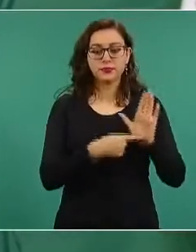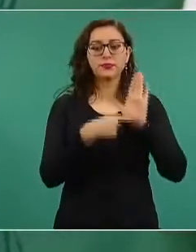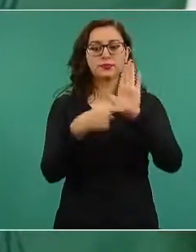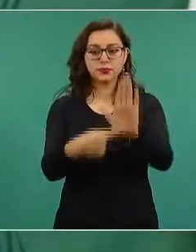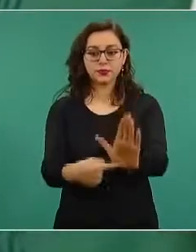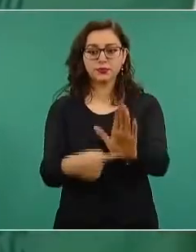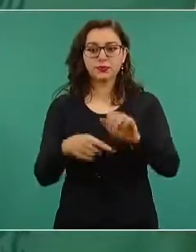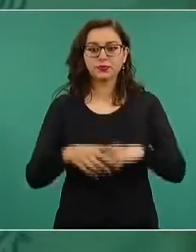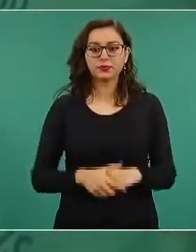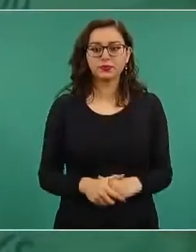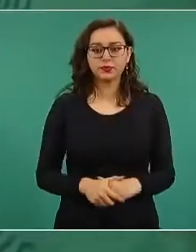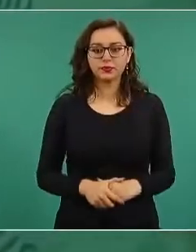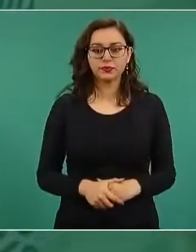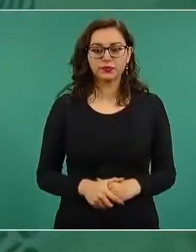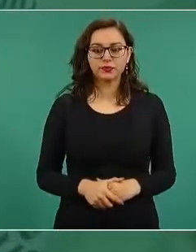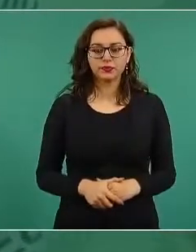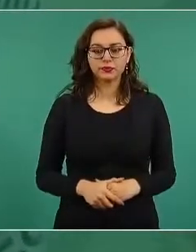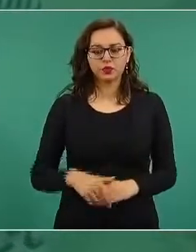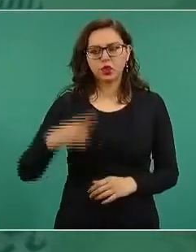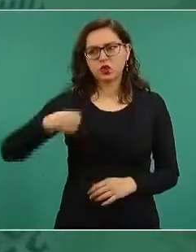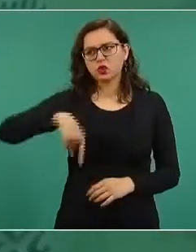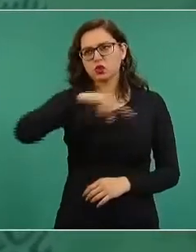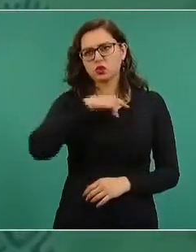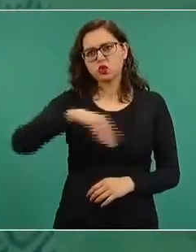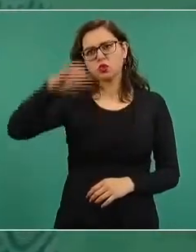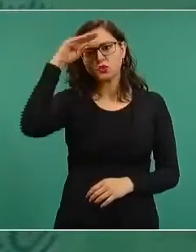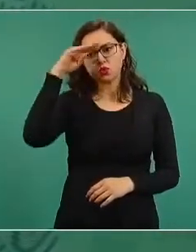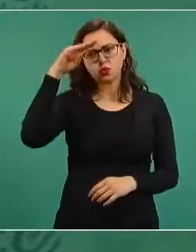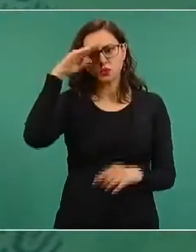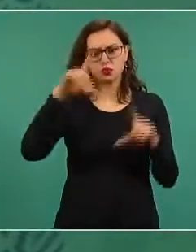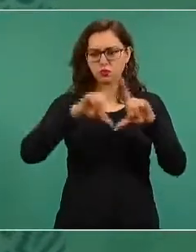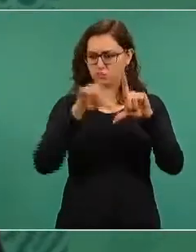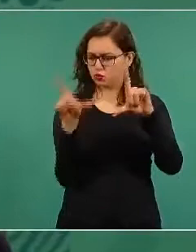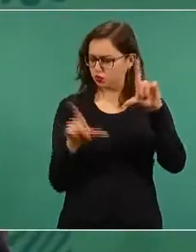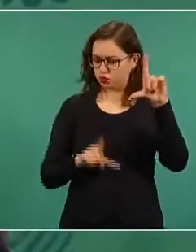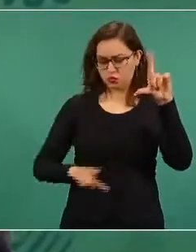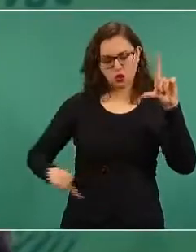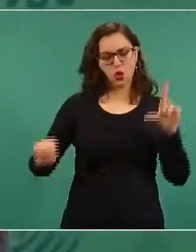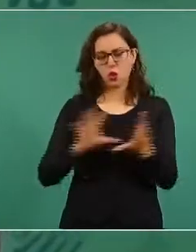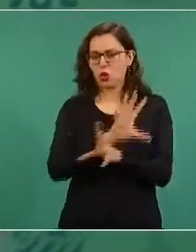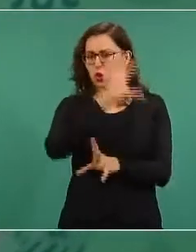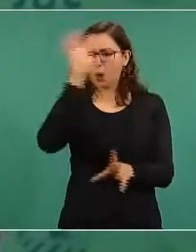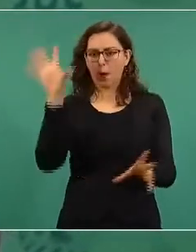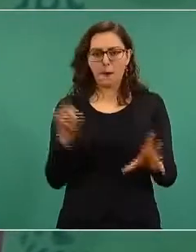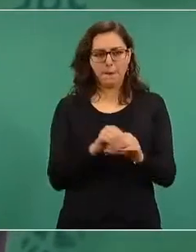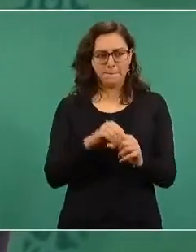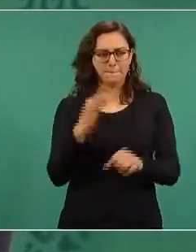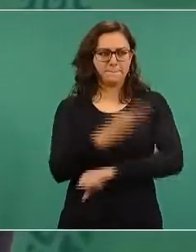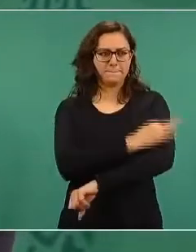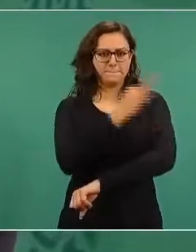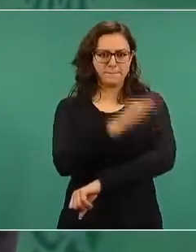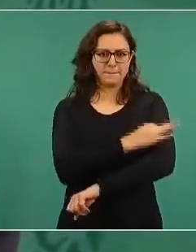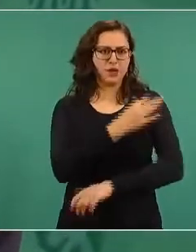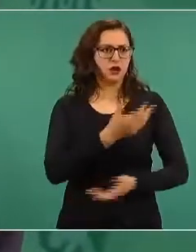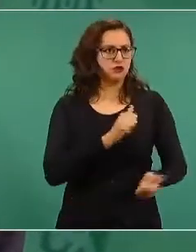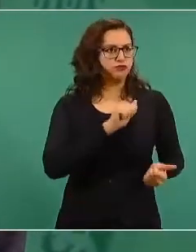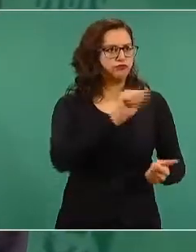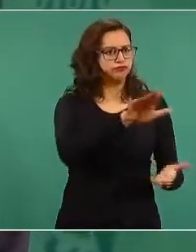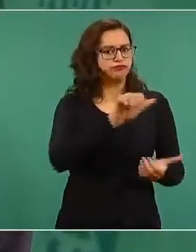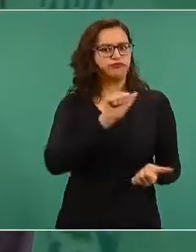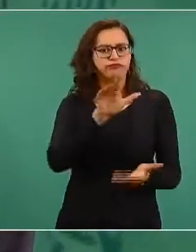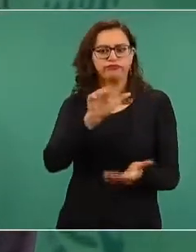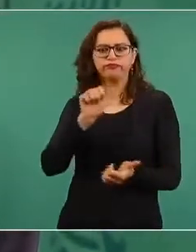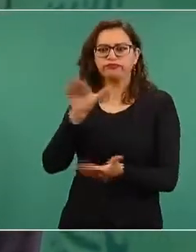estamos contemplando todo el país, todo el territorio nacional para